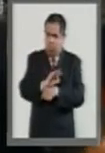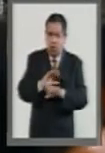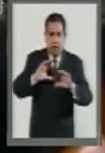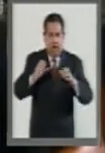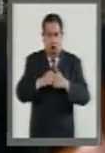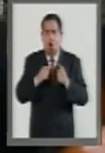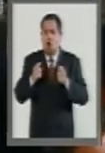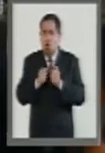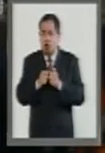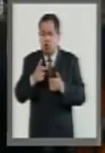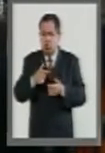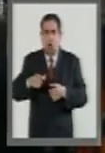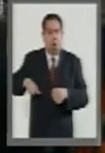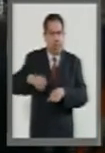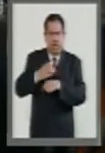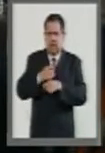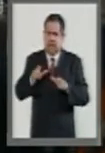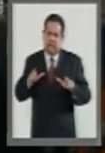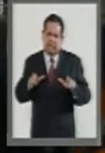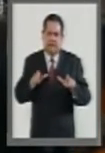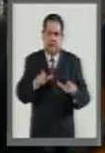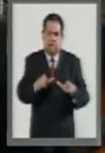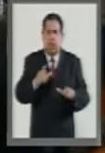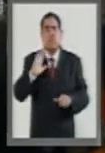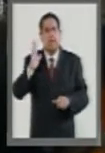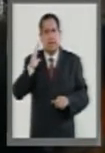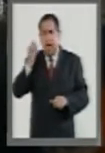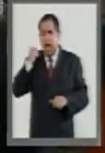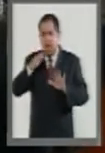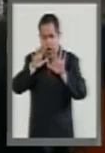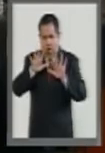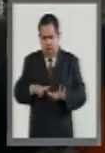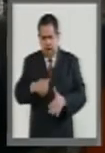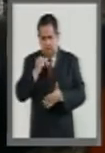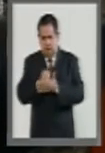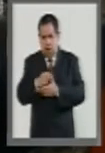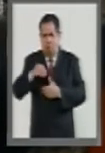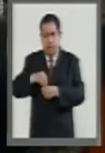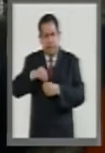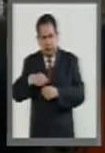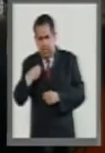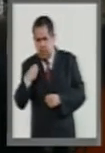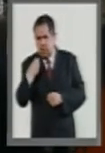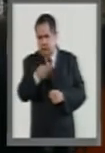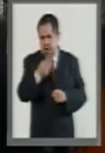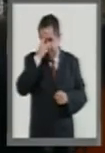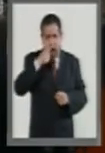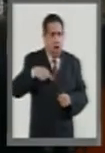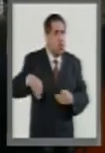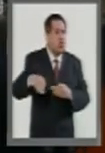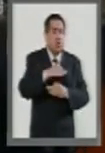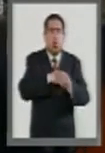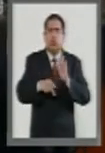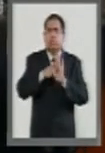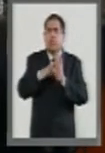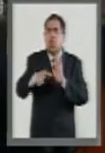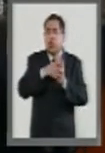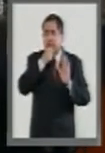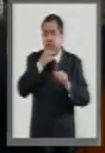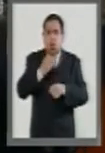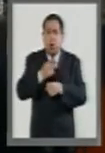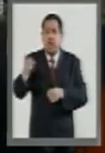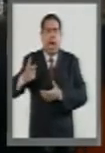través del mecanismo de gobernación. Ya lo hice a través de un oficio confidencial a todos los periodistas que están siendo